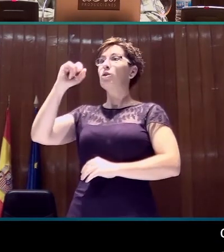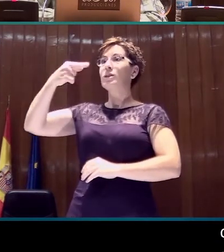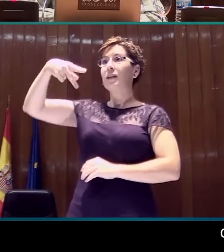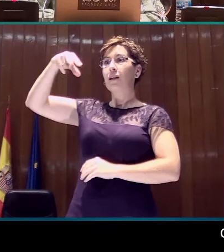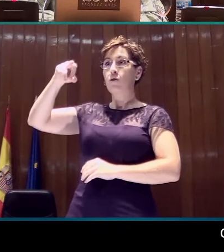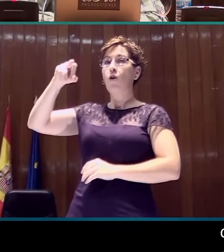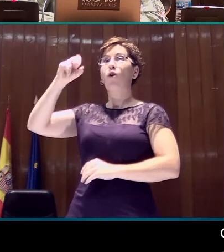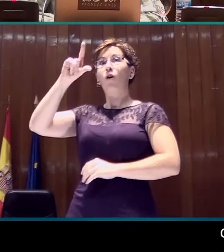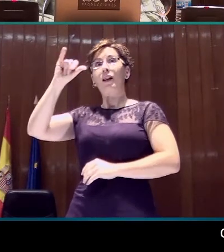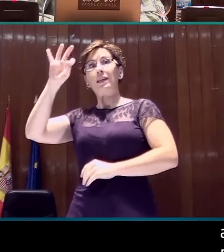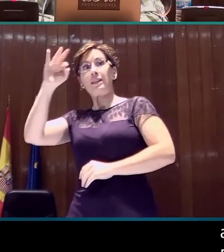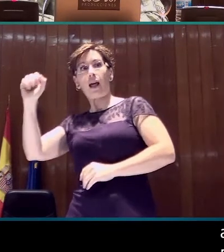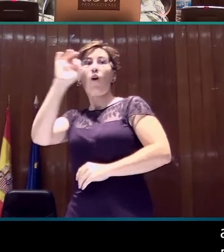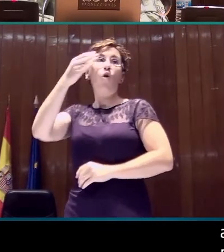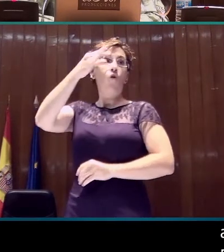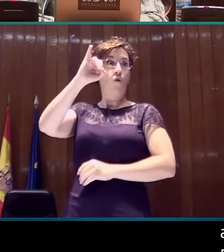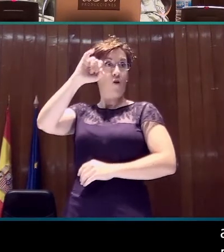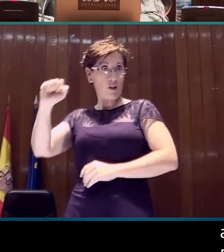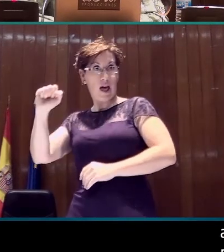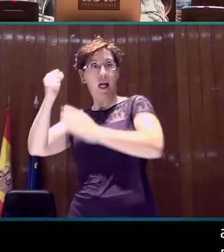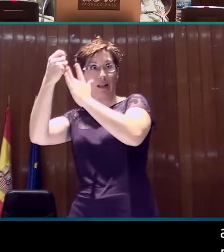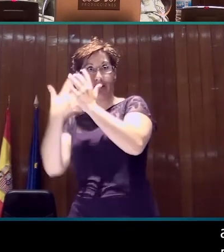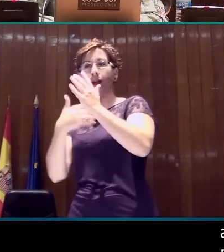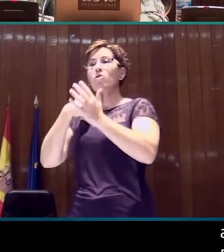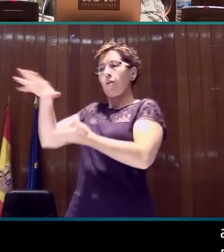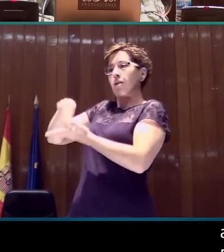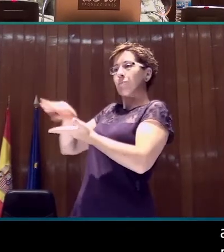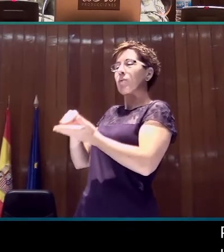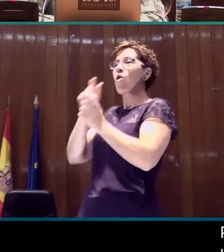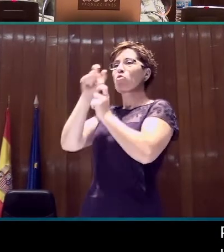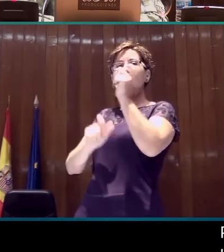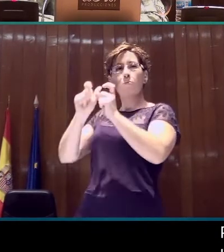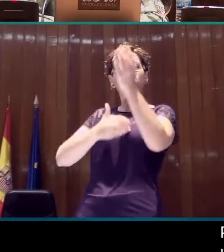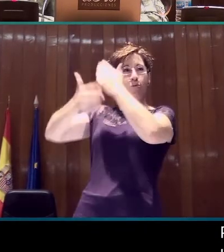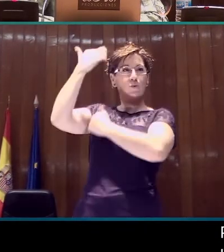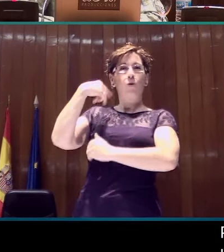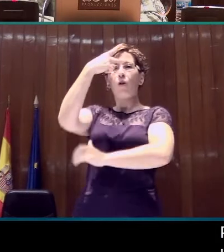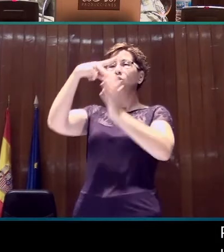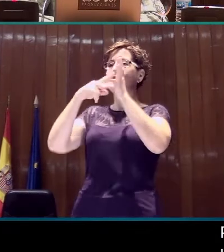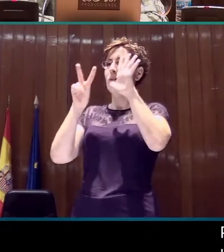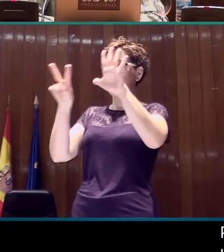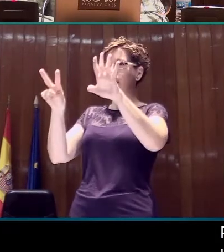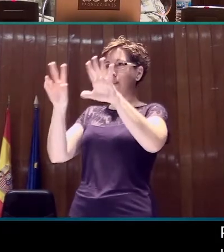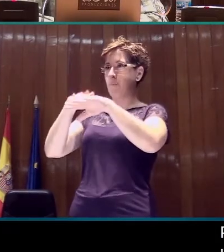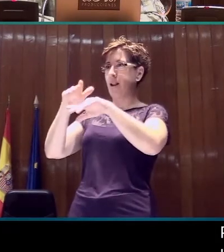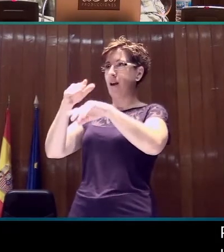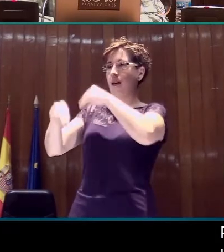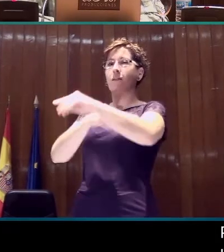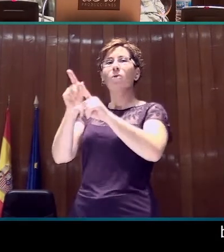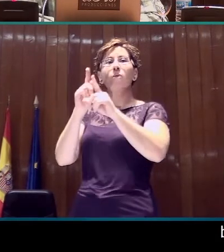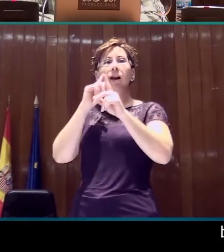utilicé en el año 2007 para analizar los marcadores del discurso en la lengua de signos española.